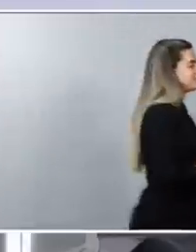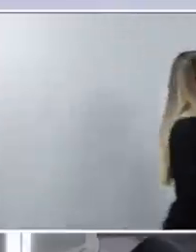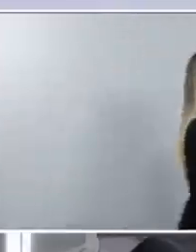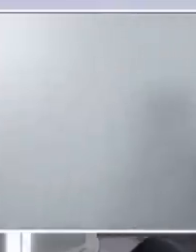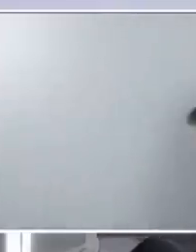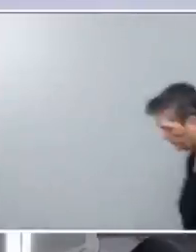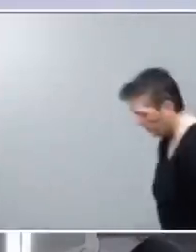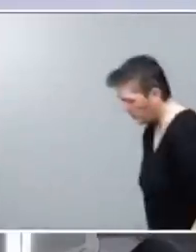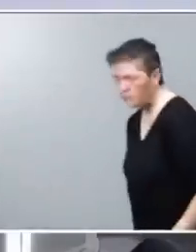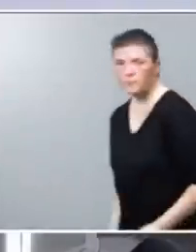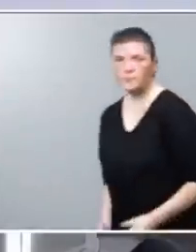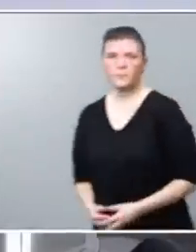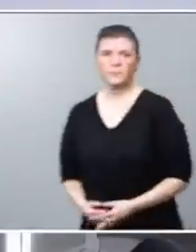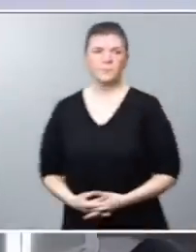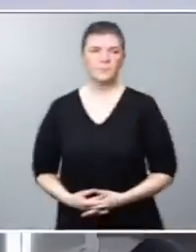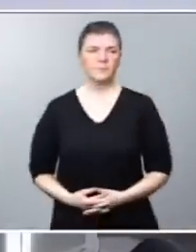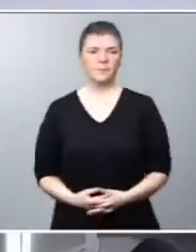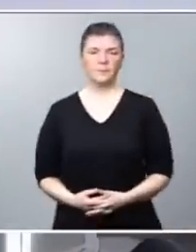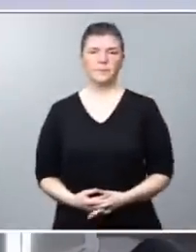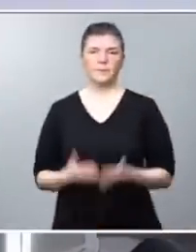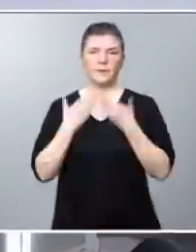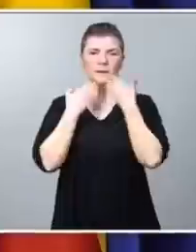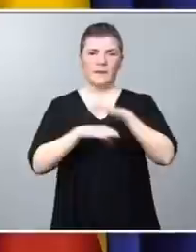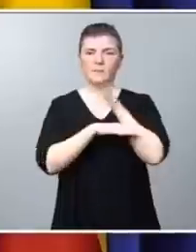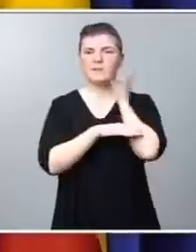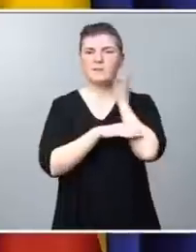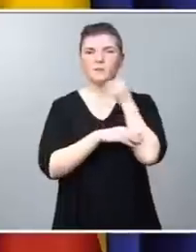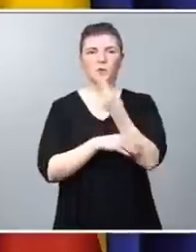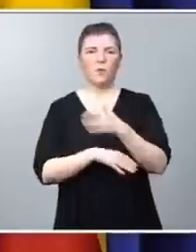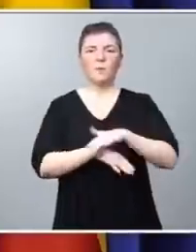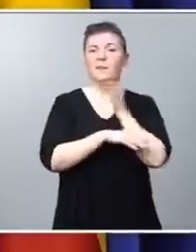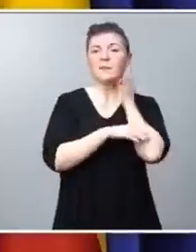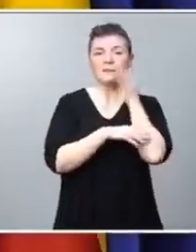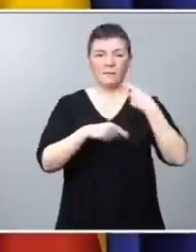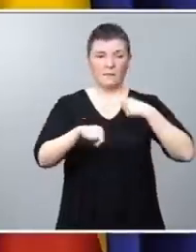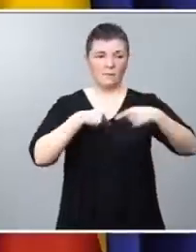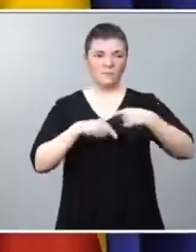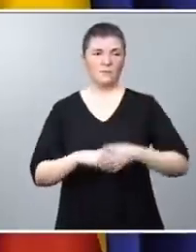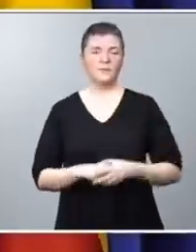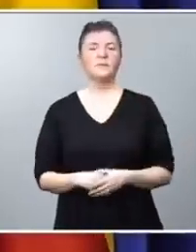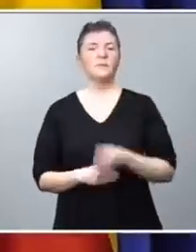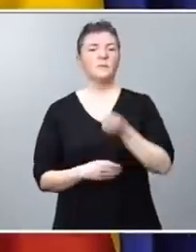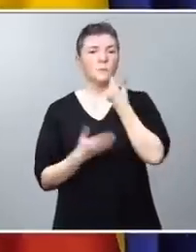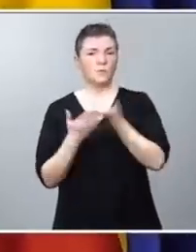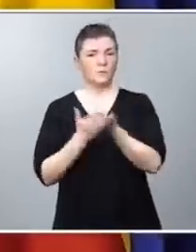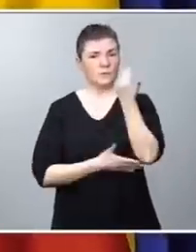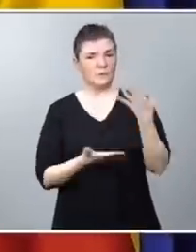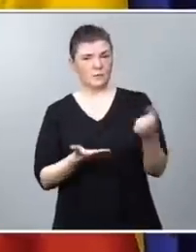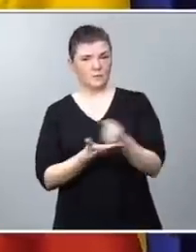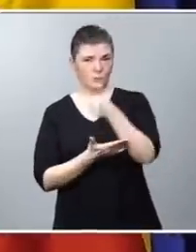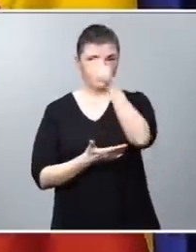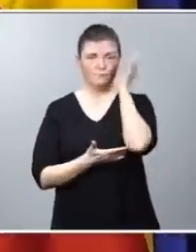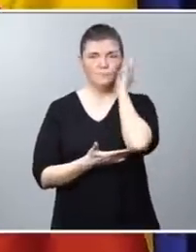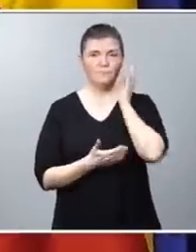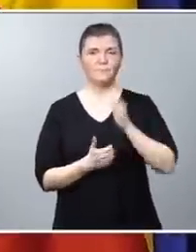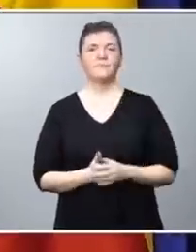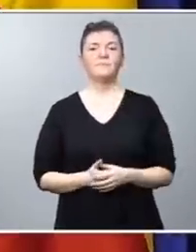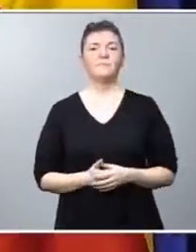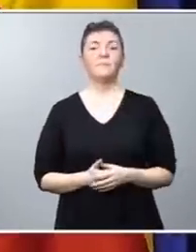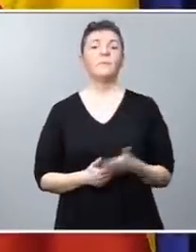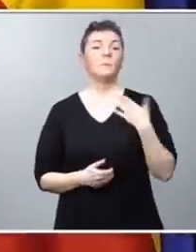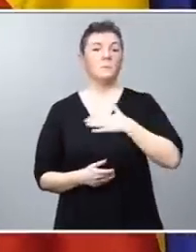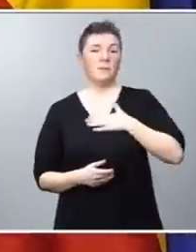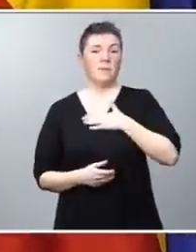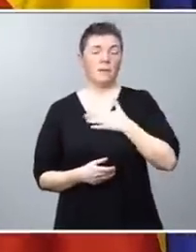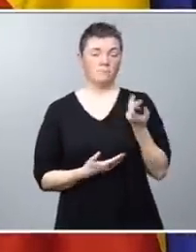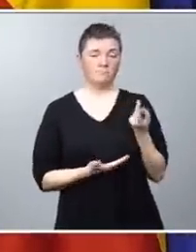Muchísimas gracias, ministra portavoz, ministra de Transportes. Buenos días a todos y todas. Es un placer comparecer